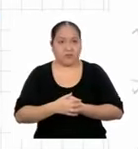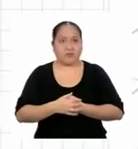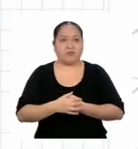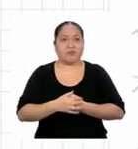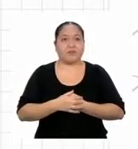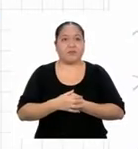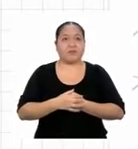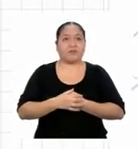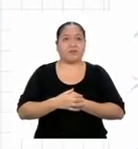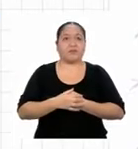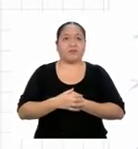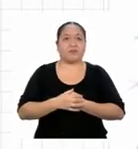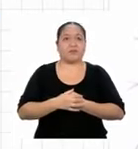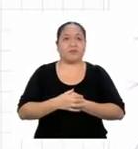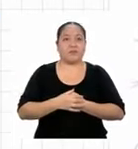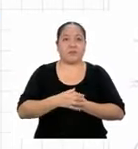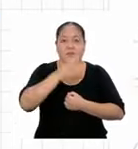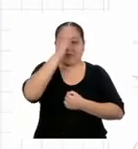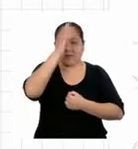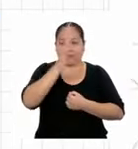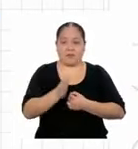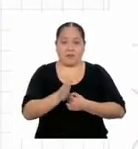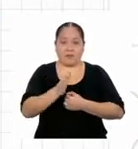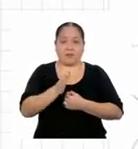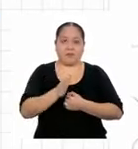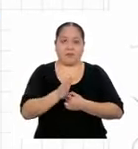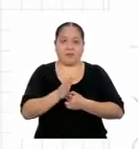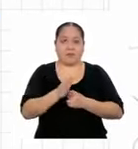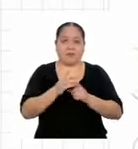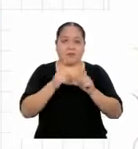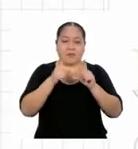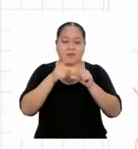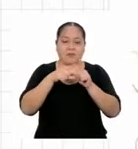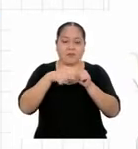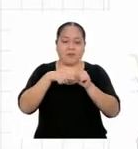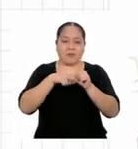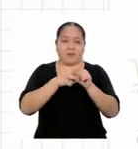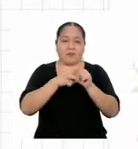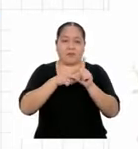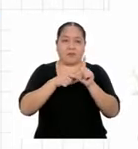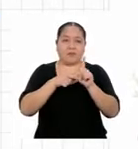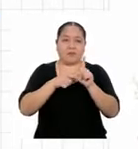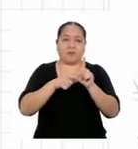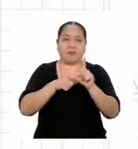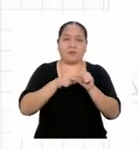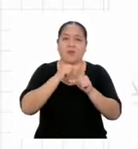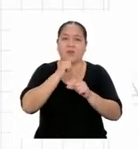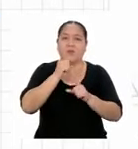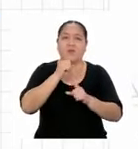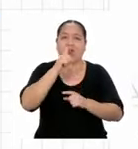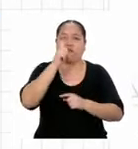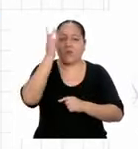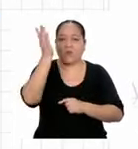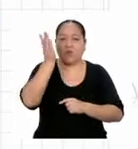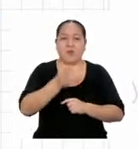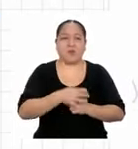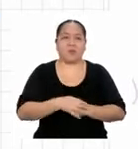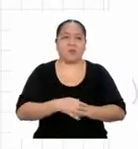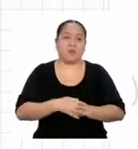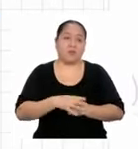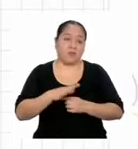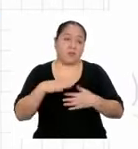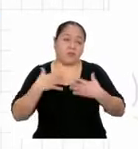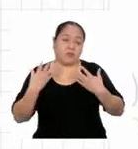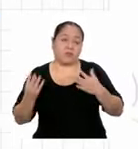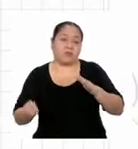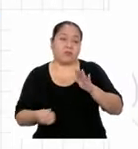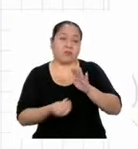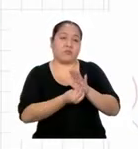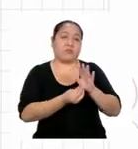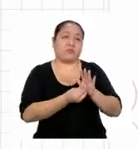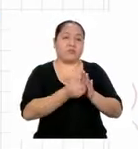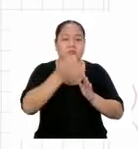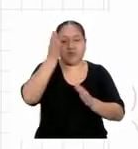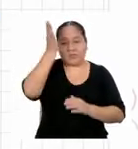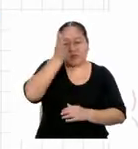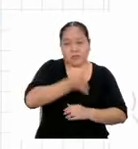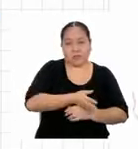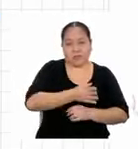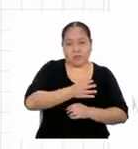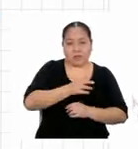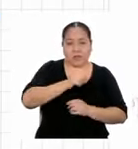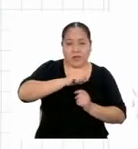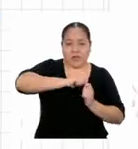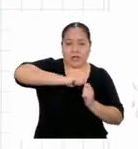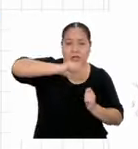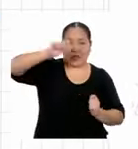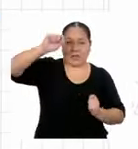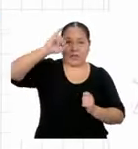Aquí tenemos un lado, un ángulo y me faltaría un lado. Podemos agregarle una línea imaginaria